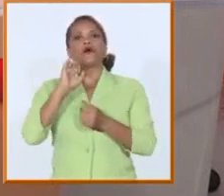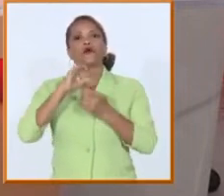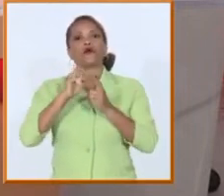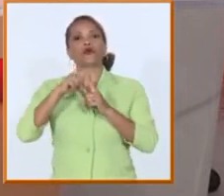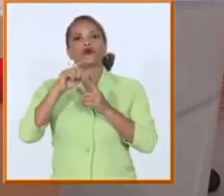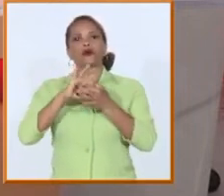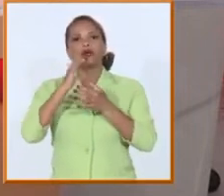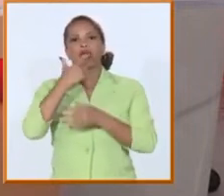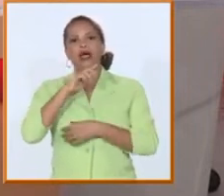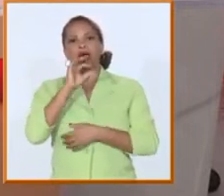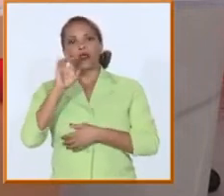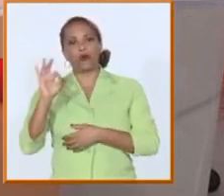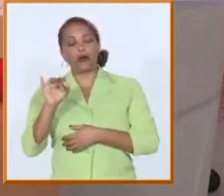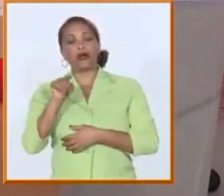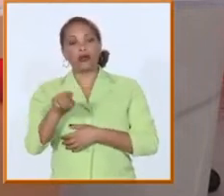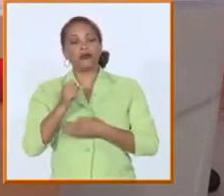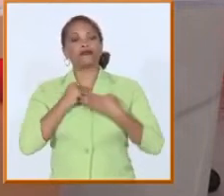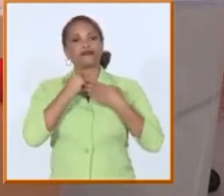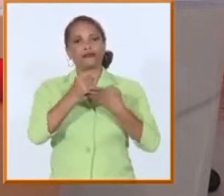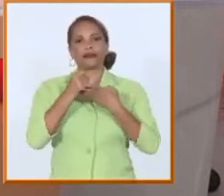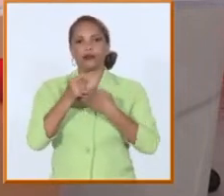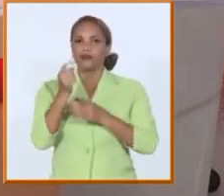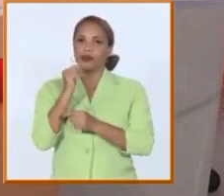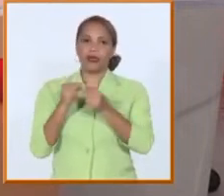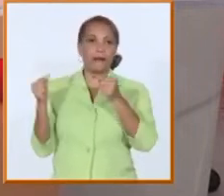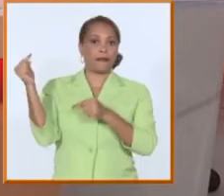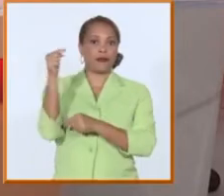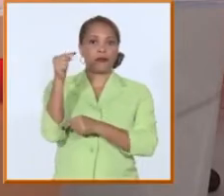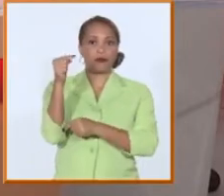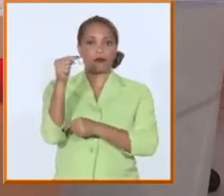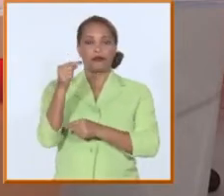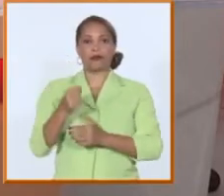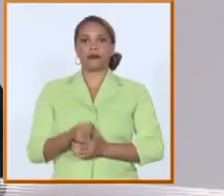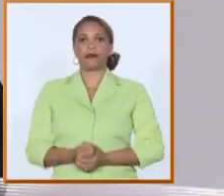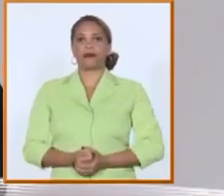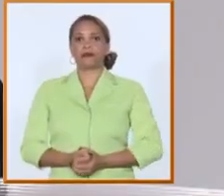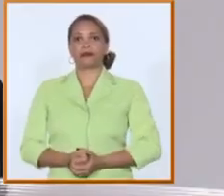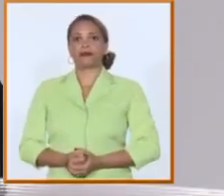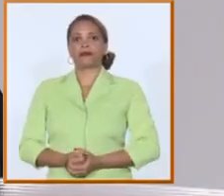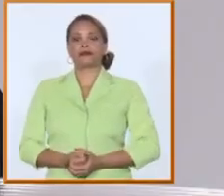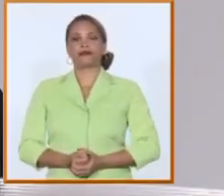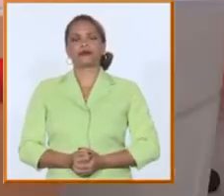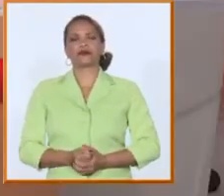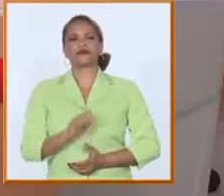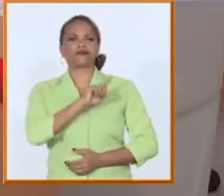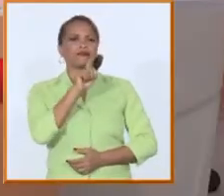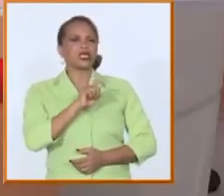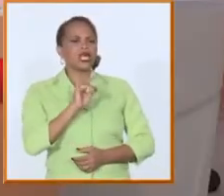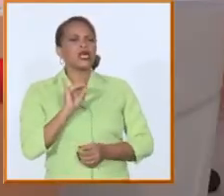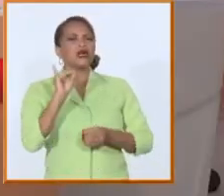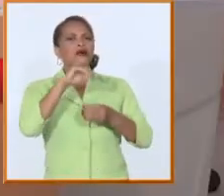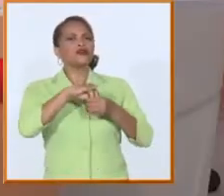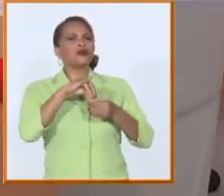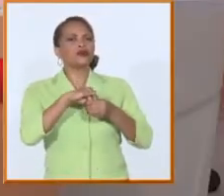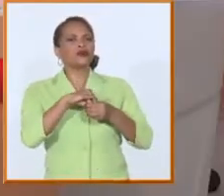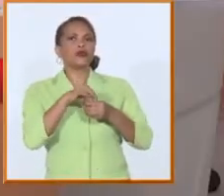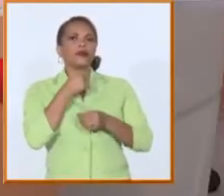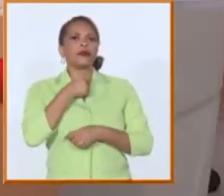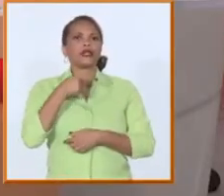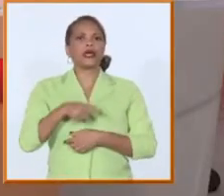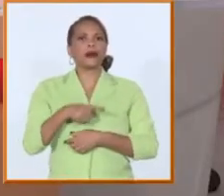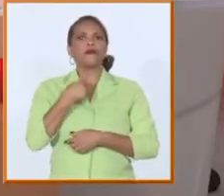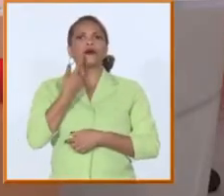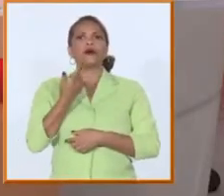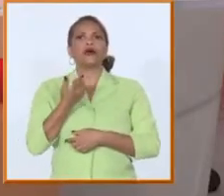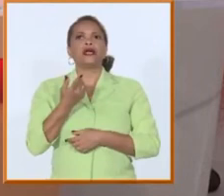que como ya habíamos comentado es prioritario en el país ¿Eso incluye Ministro la posibilidad de formación